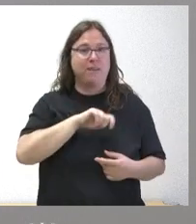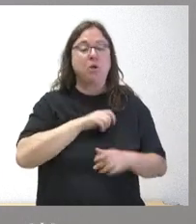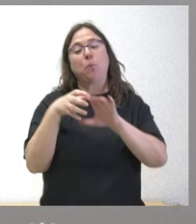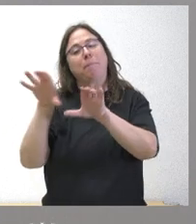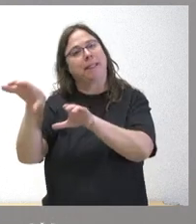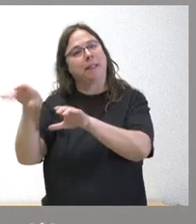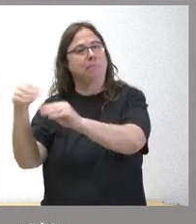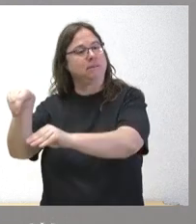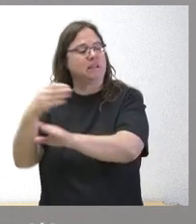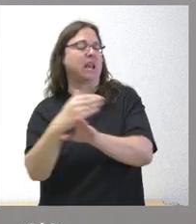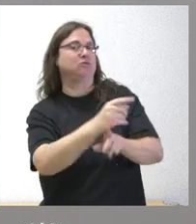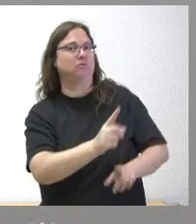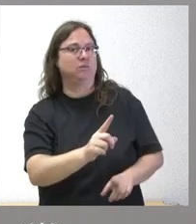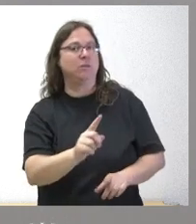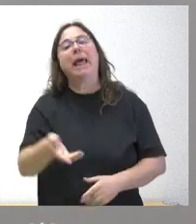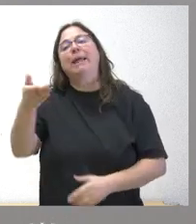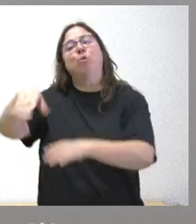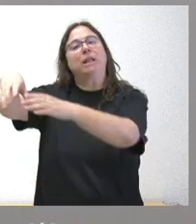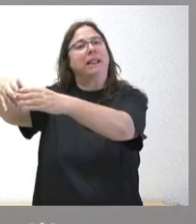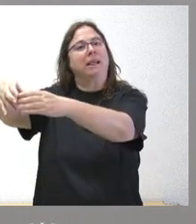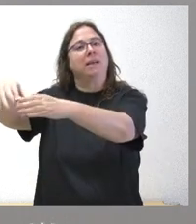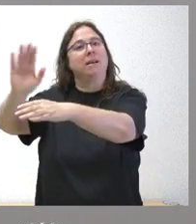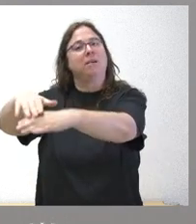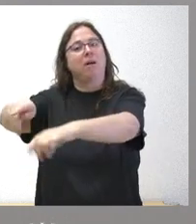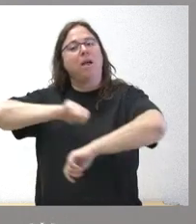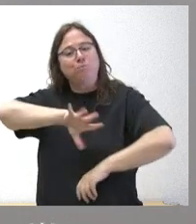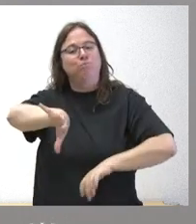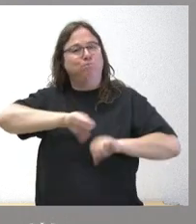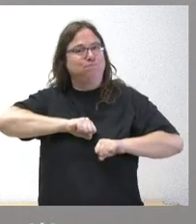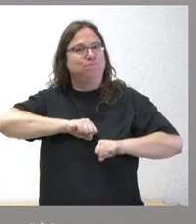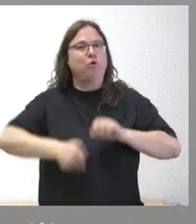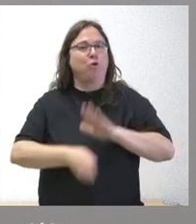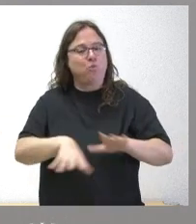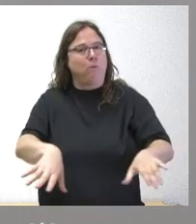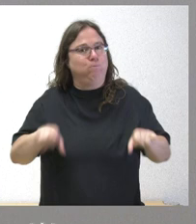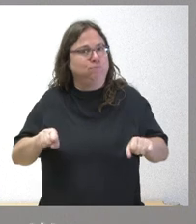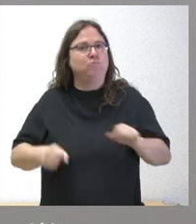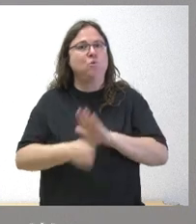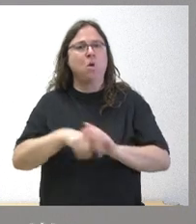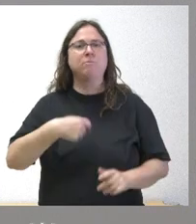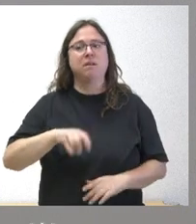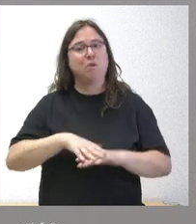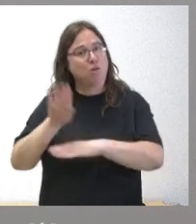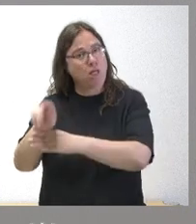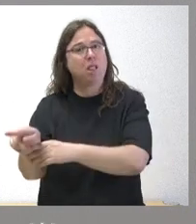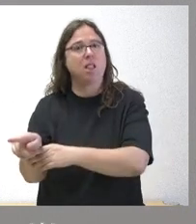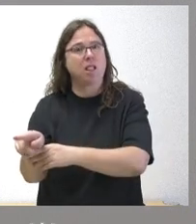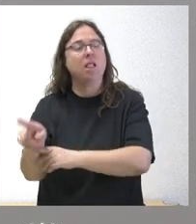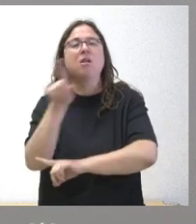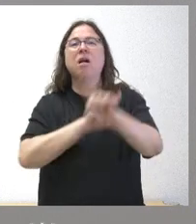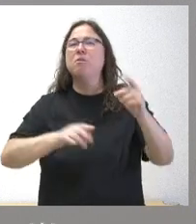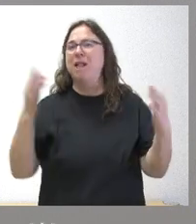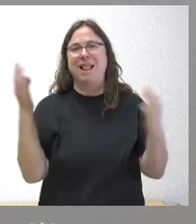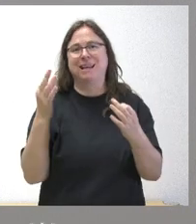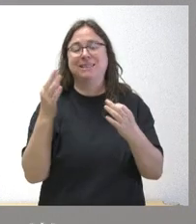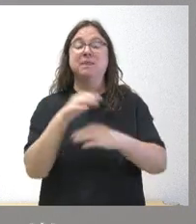los españoles por muy importantes que sean para que él sea y siga siendo presidente del gobierno de España el problema está en que el presidente